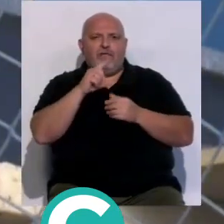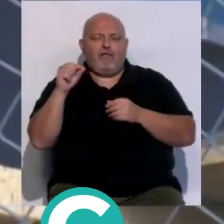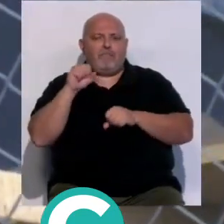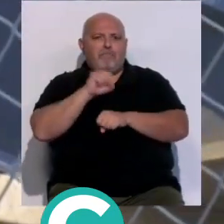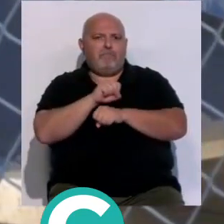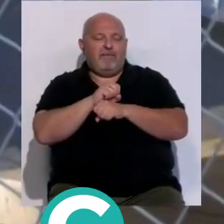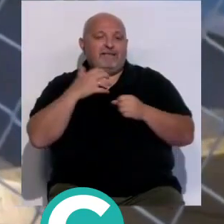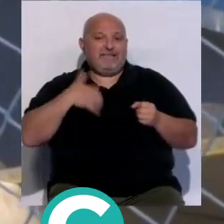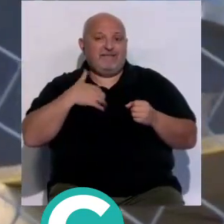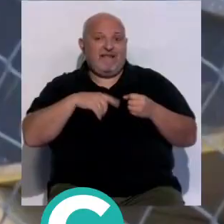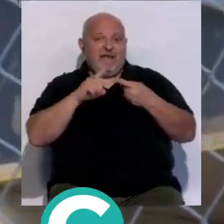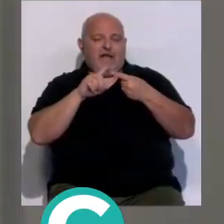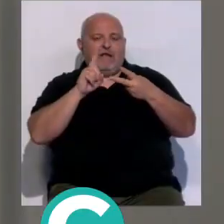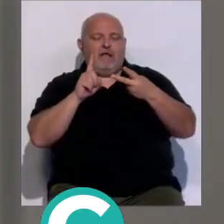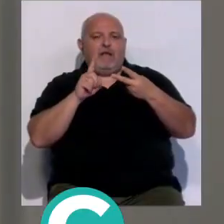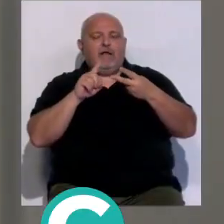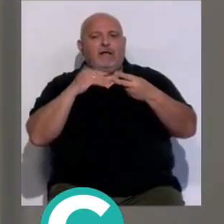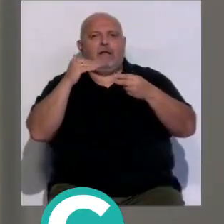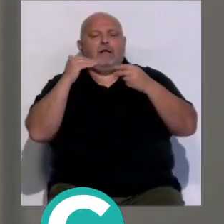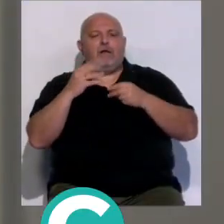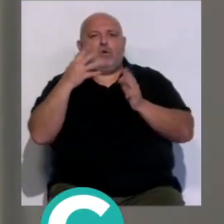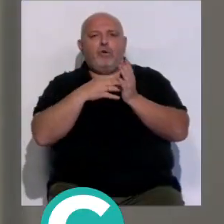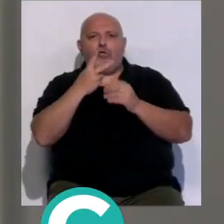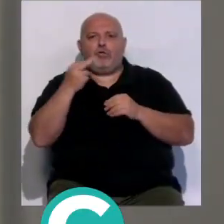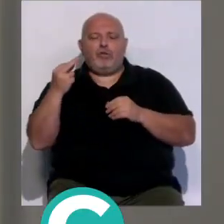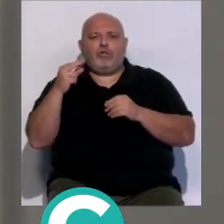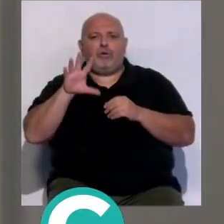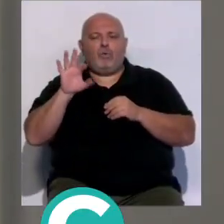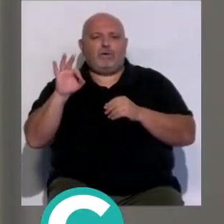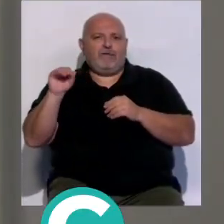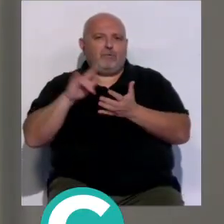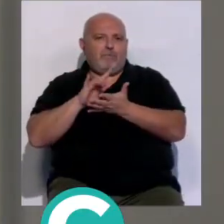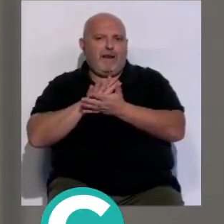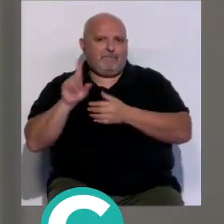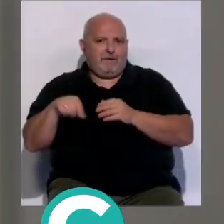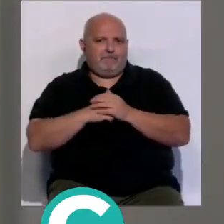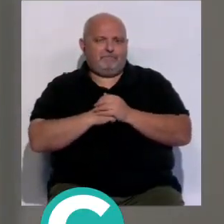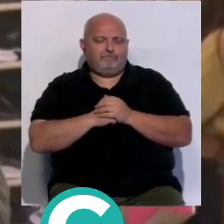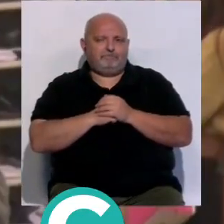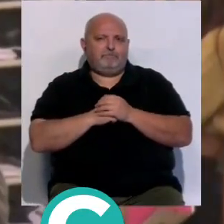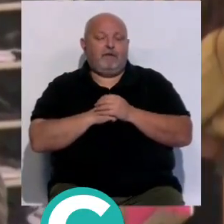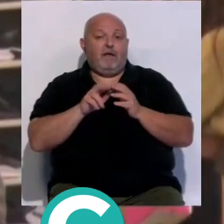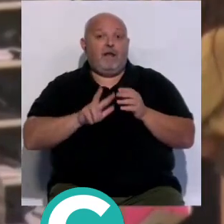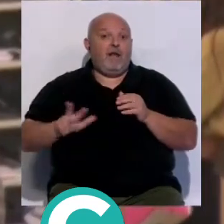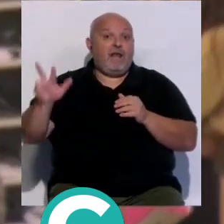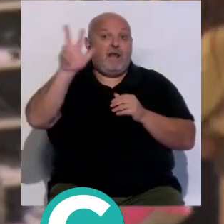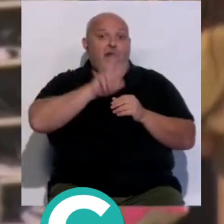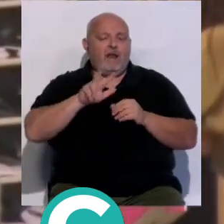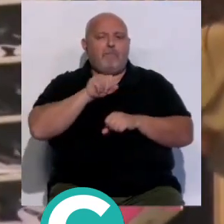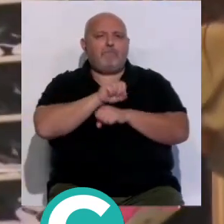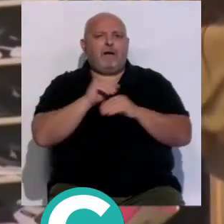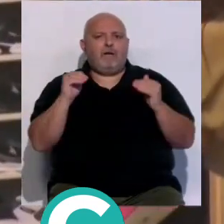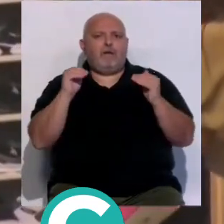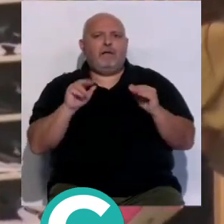desempleados de Sevilla y por delante de los 4.250 de Málaga por último a nivel nacional el paro